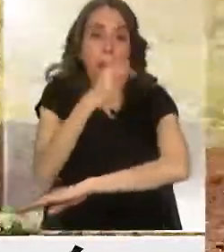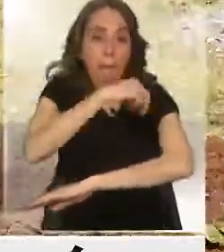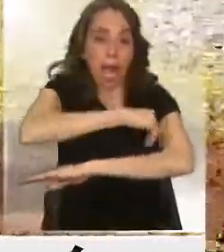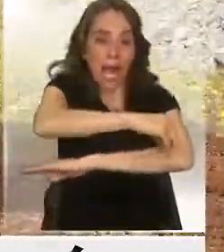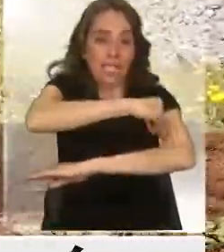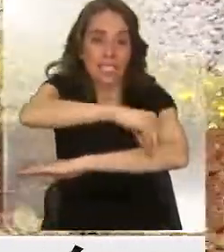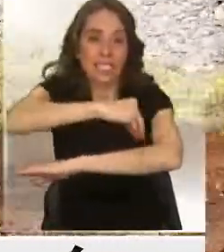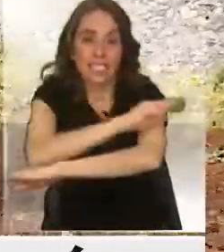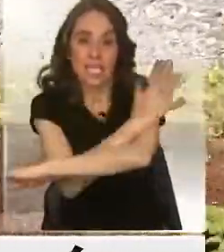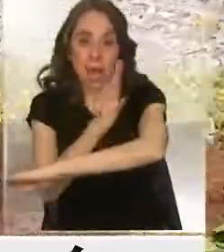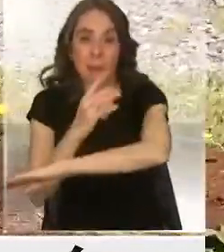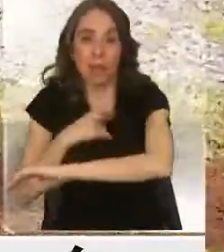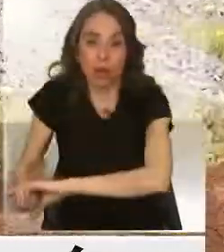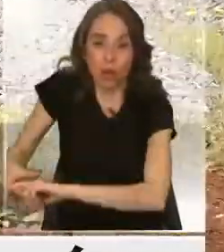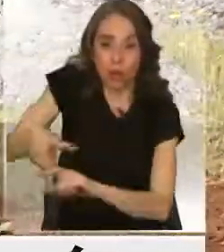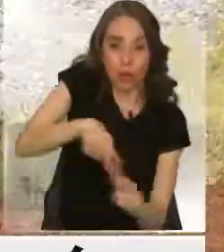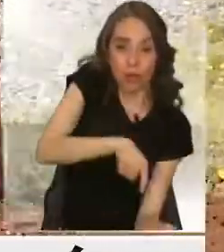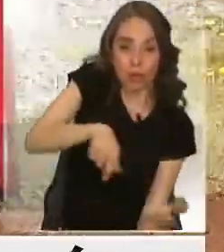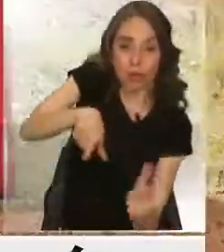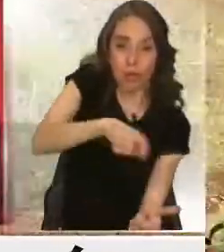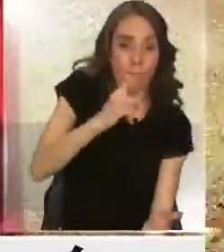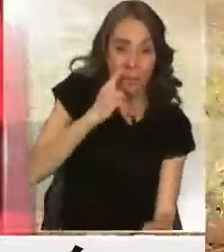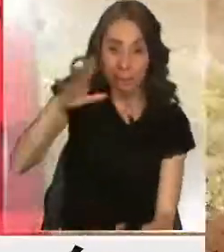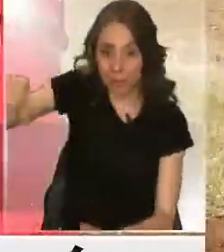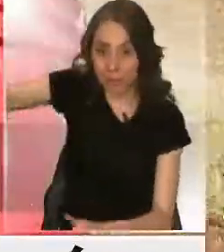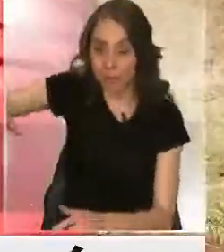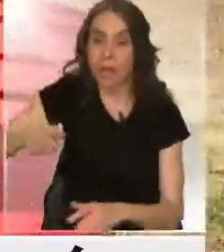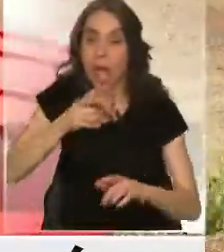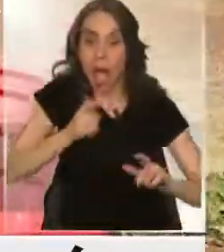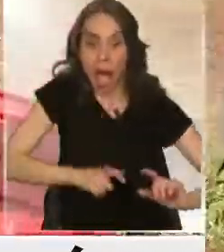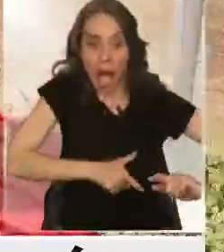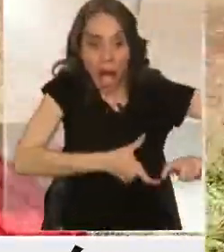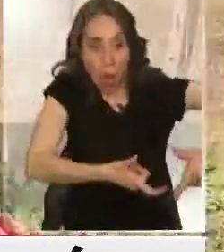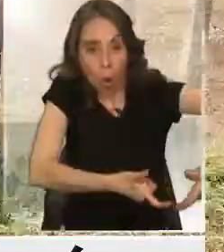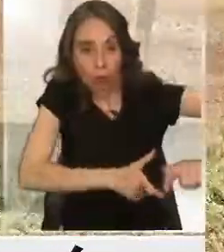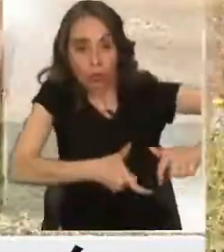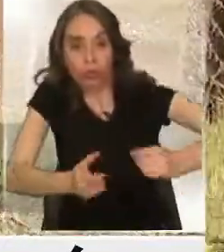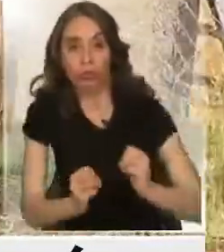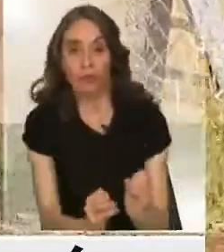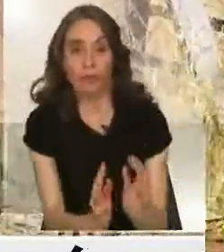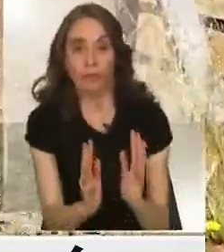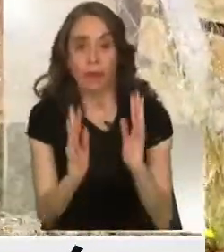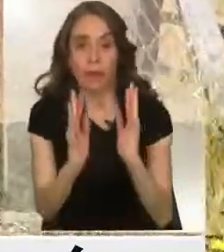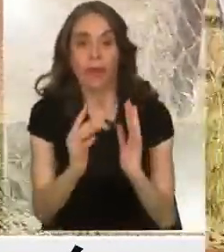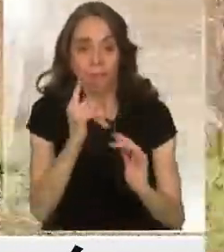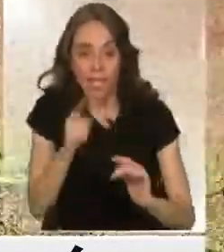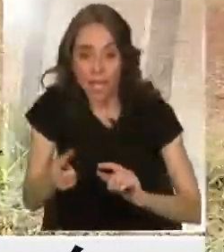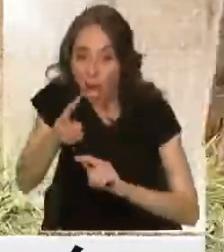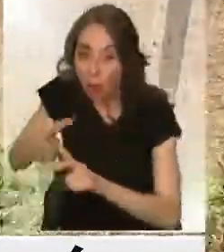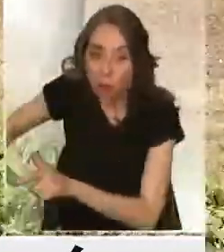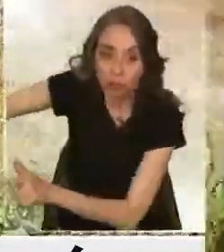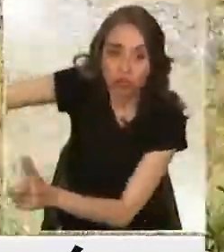Miren. Me pongo aquí. Con esta agüita. Me pongo ahí, ¿eh?